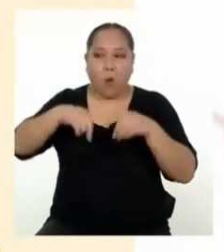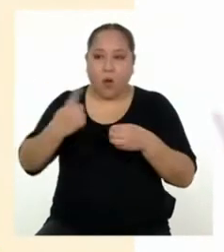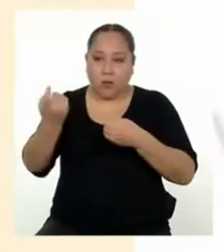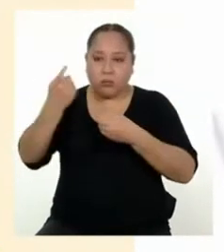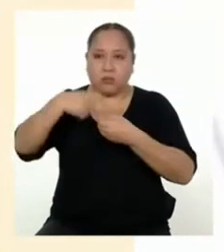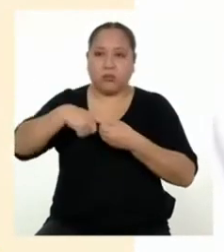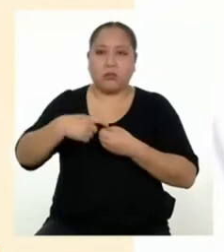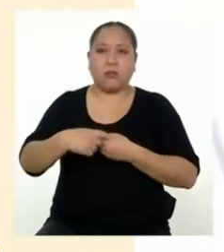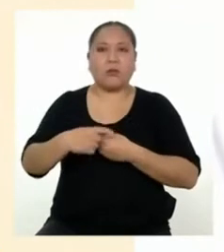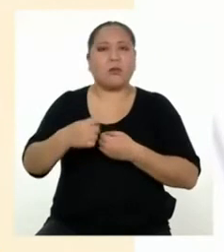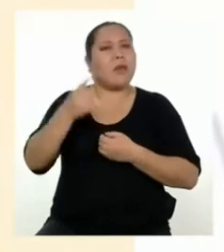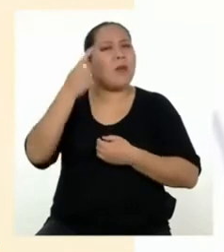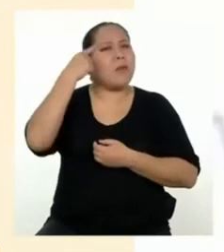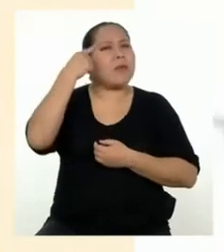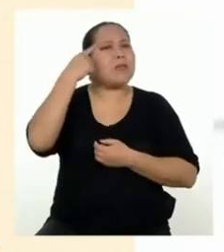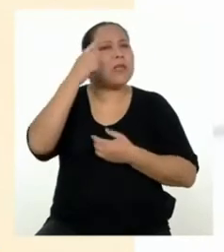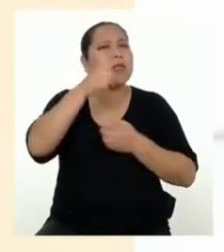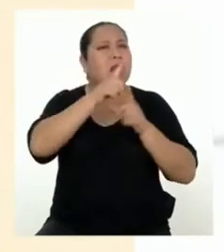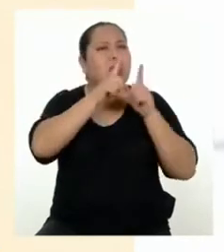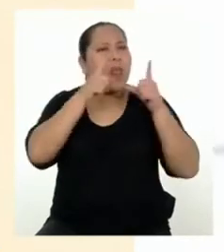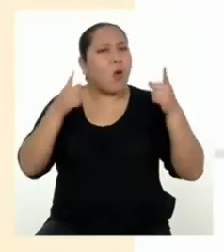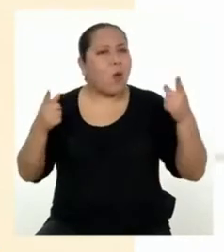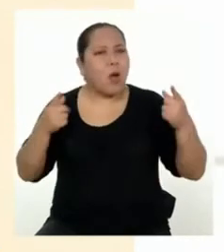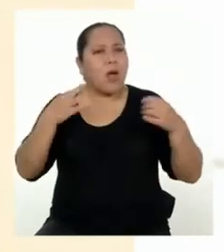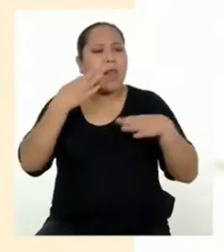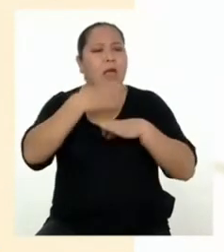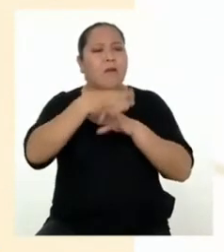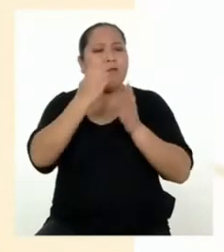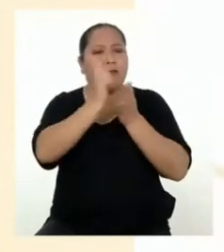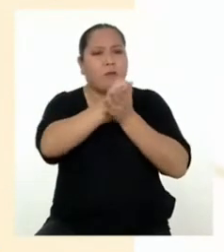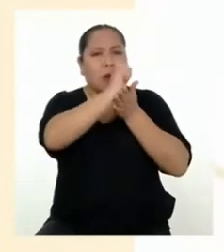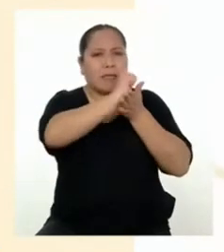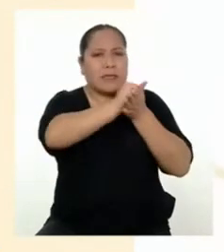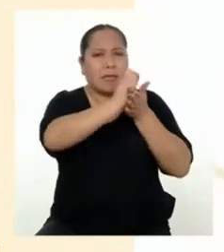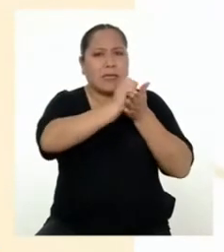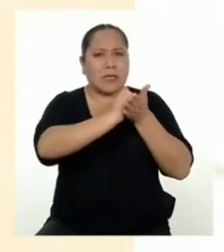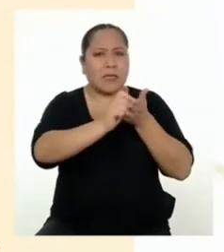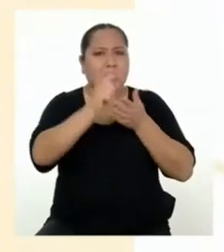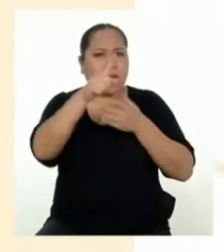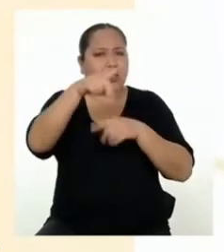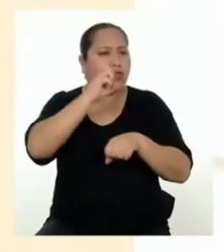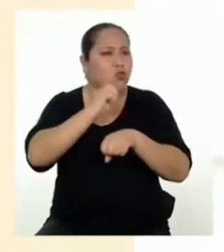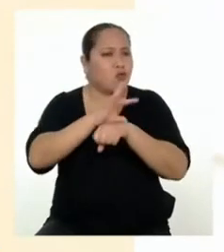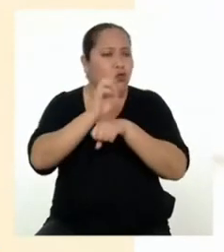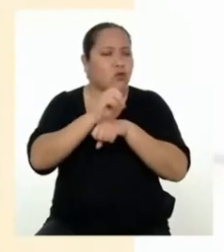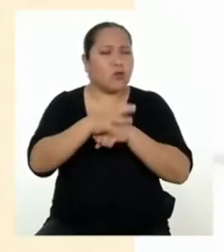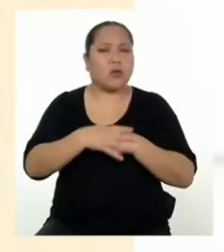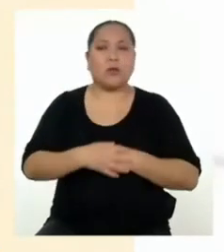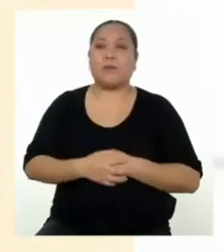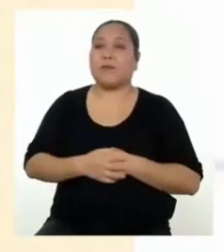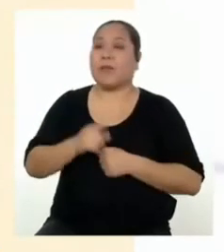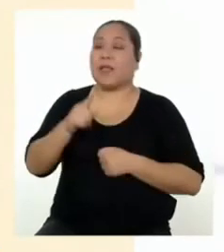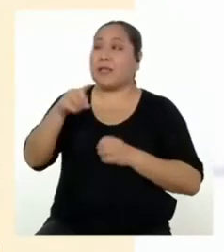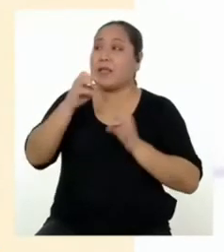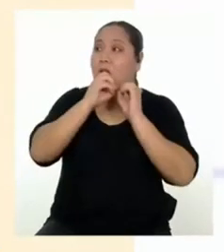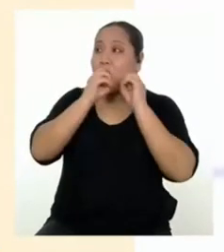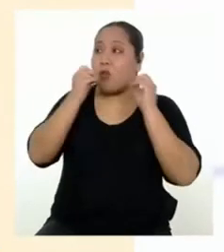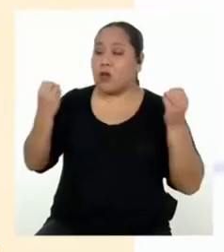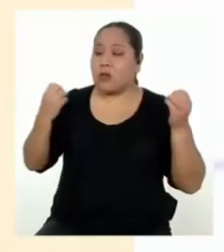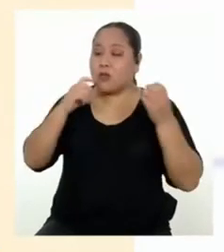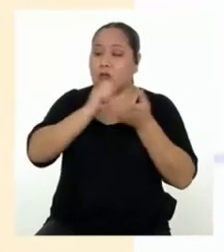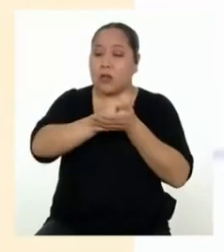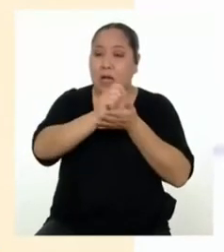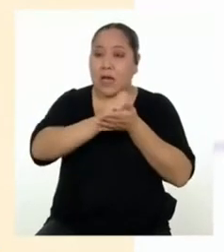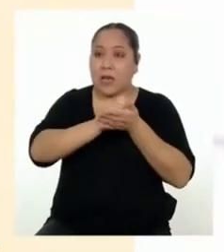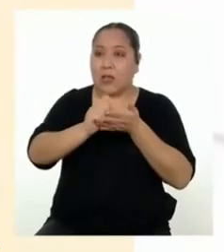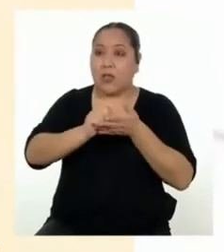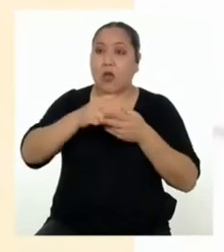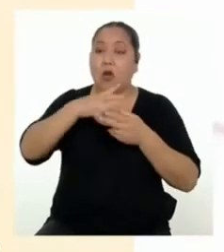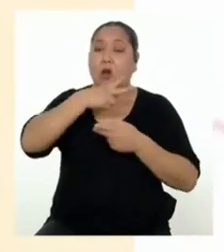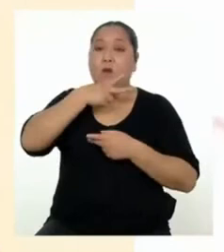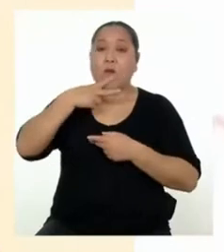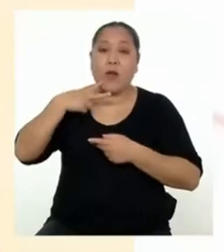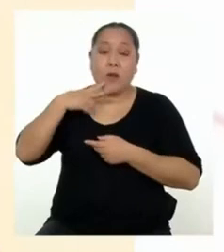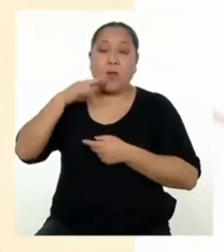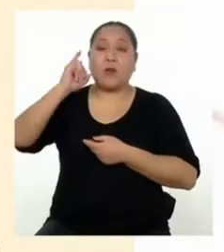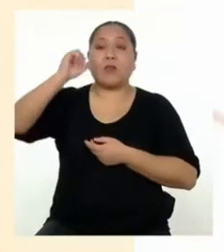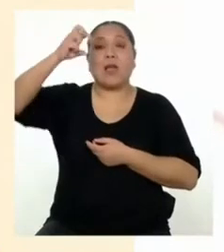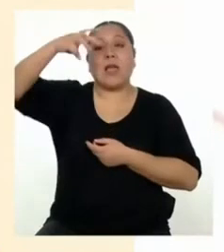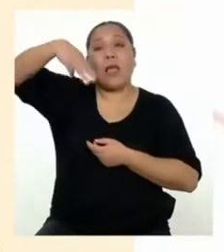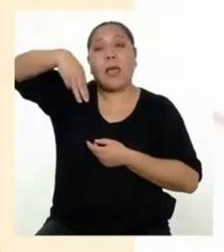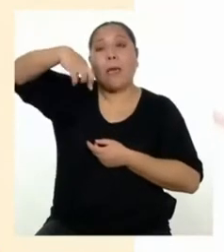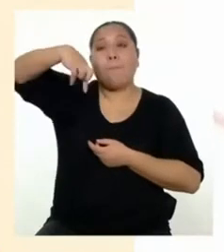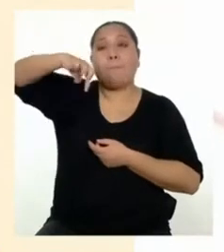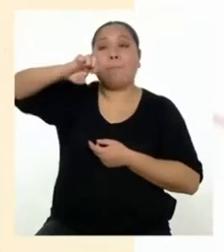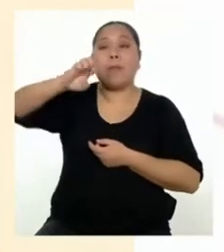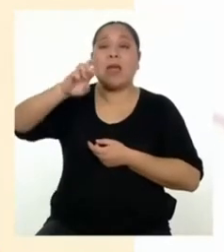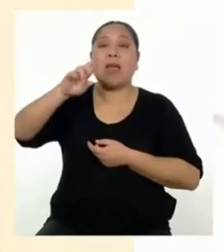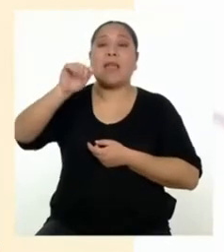¿Y qué opinas del lenguaje? De la forma en que están escritas las recomendaciones. Las oraciones están escritas con verbos en imperativo,